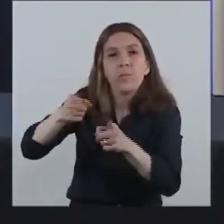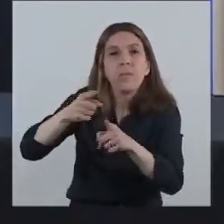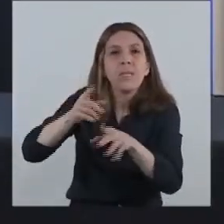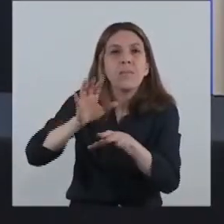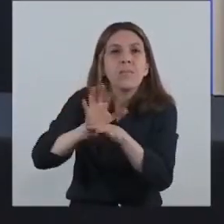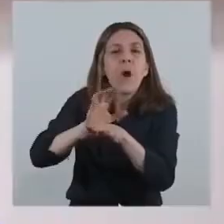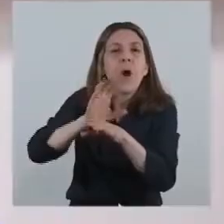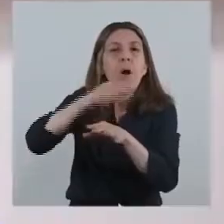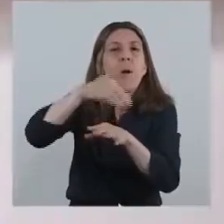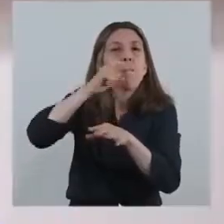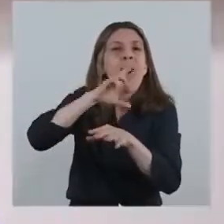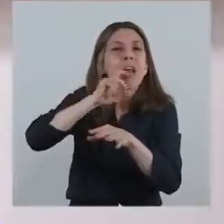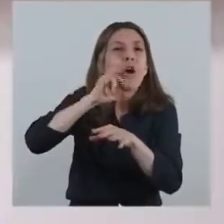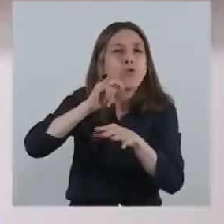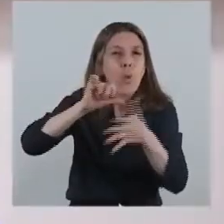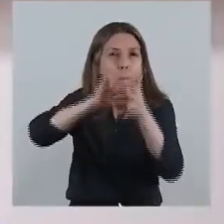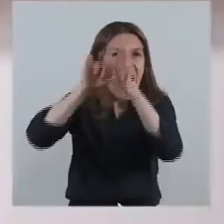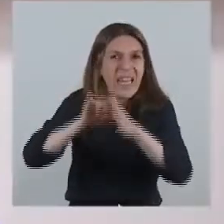Mercosur.